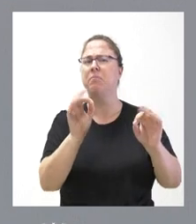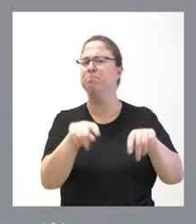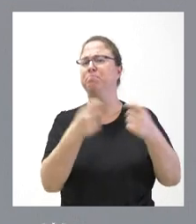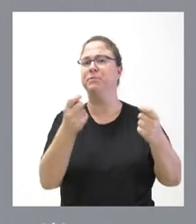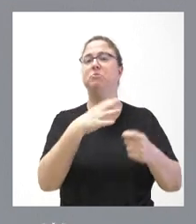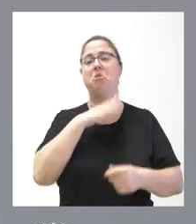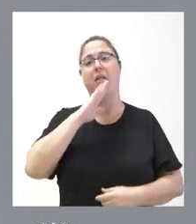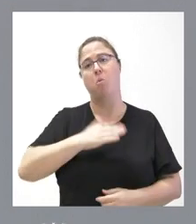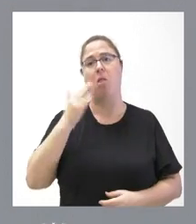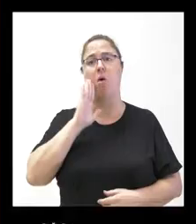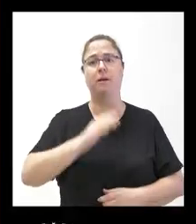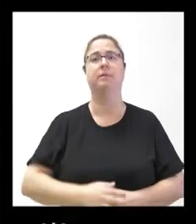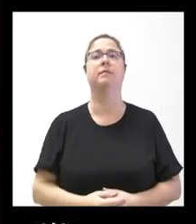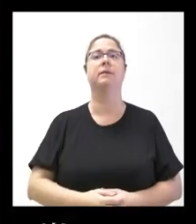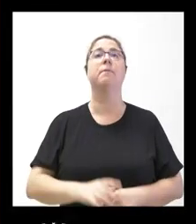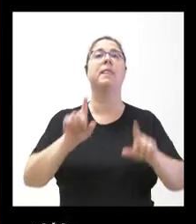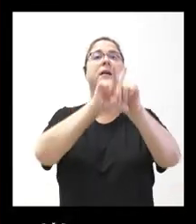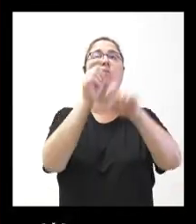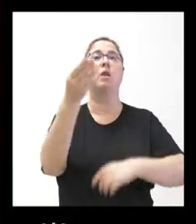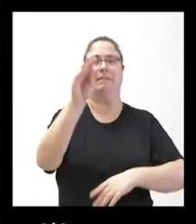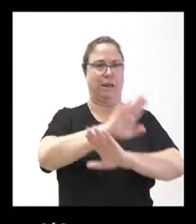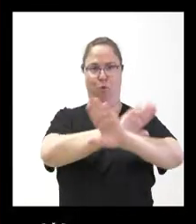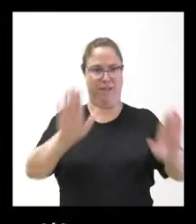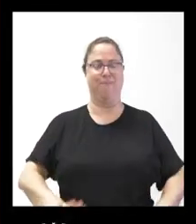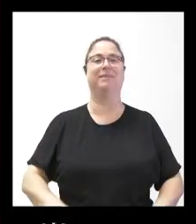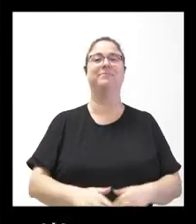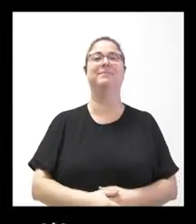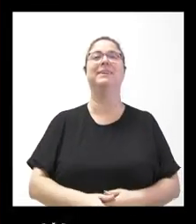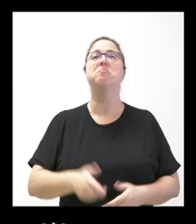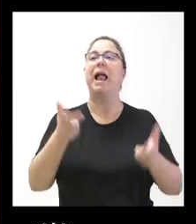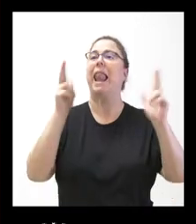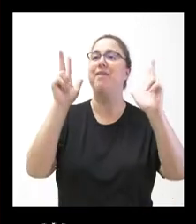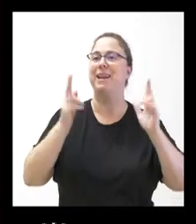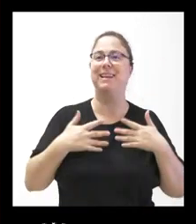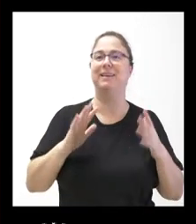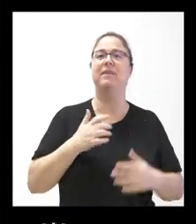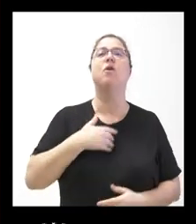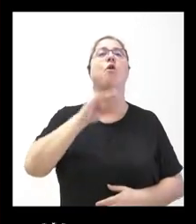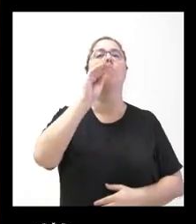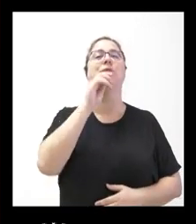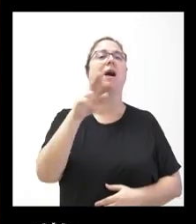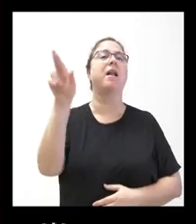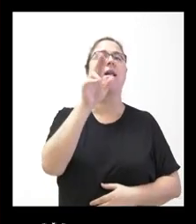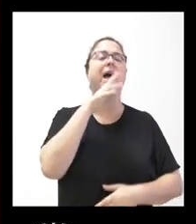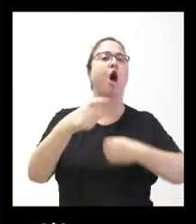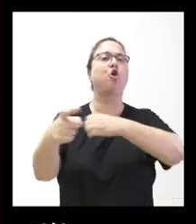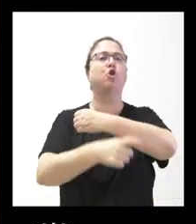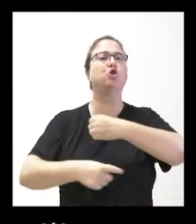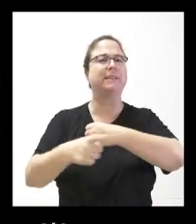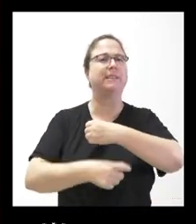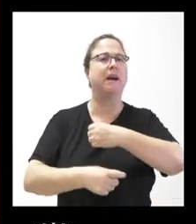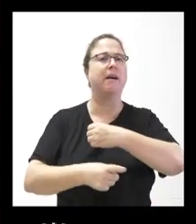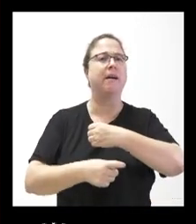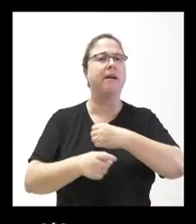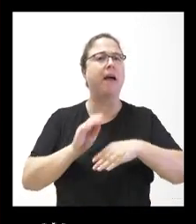de la ganadería extensiva. Una pregunta más, ya no lo pregunto más. Sí. Una pregunta más. No, no, la que usted quiera, Que es una repregunta sobre la cosecha. Ya no va haber más